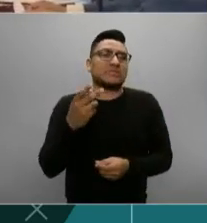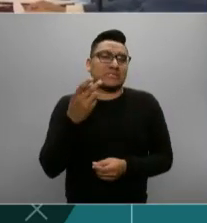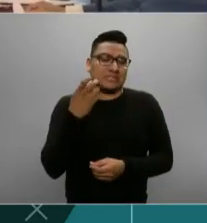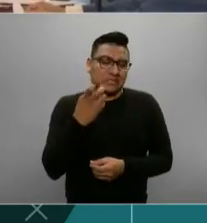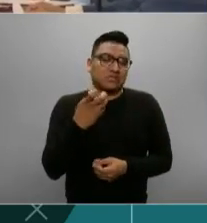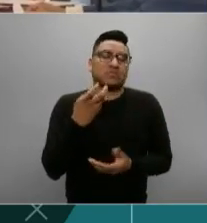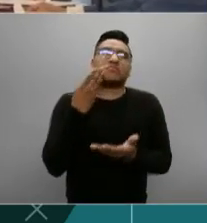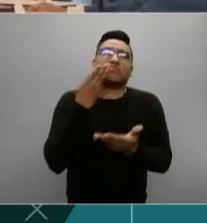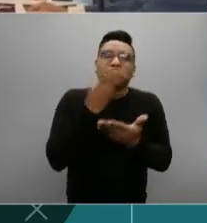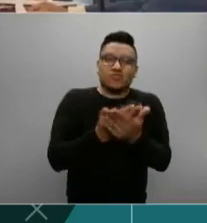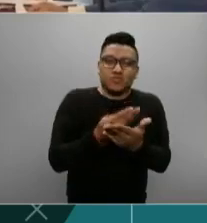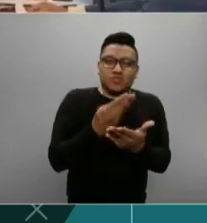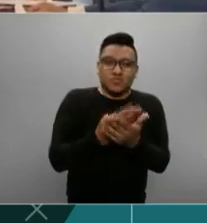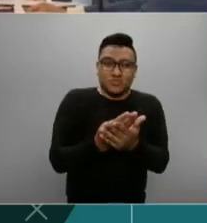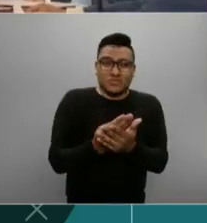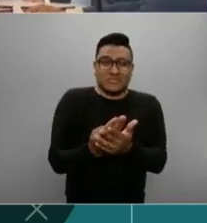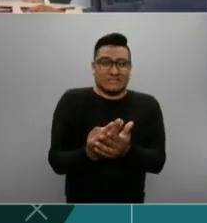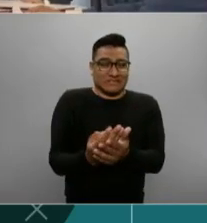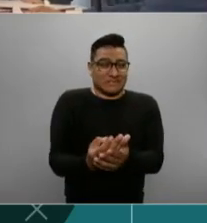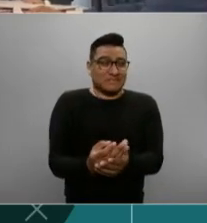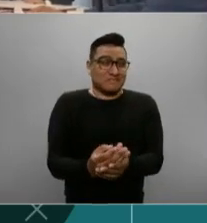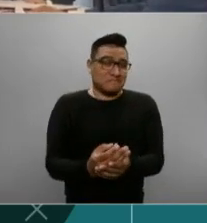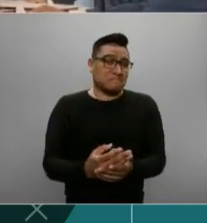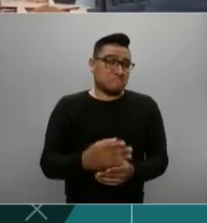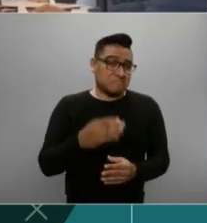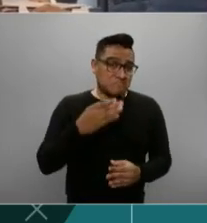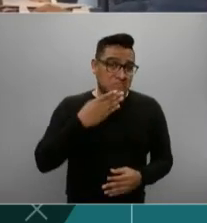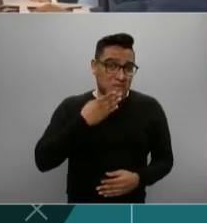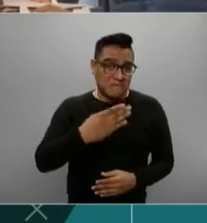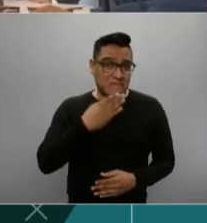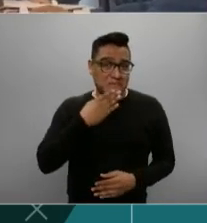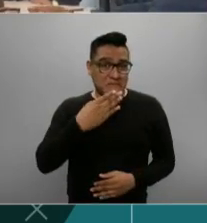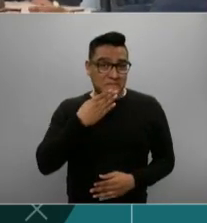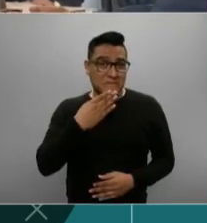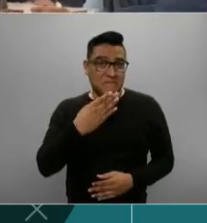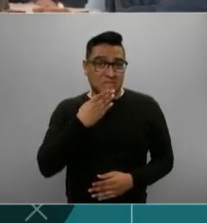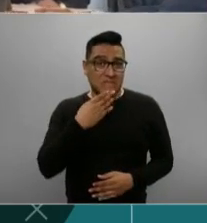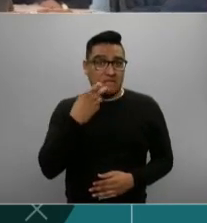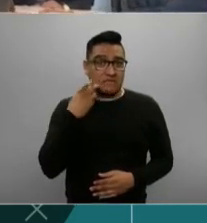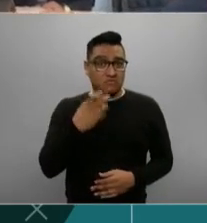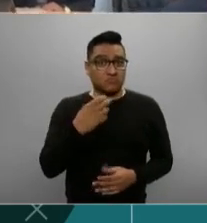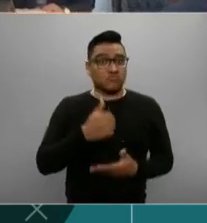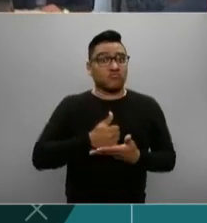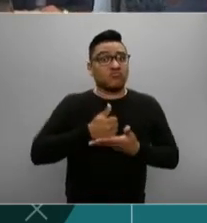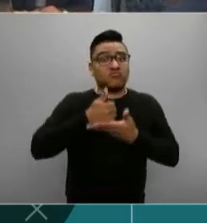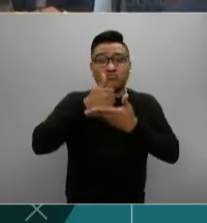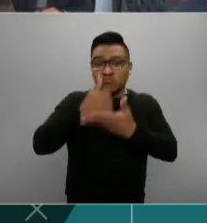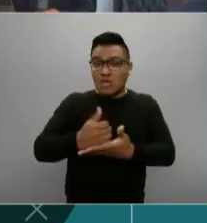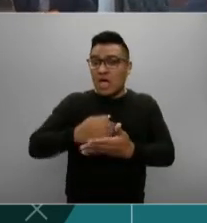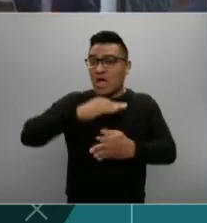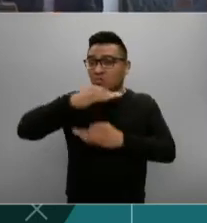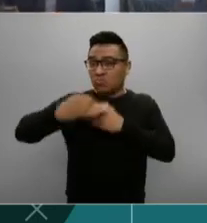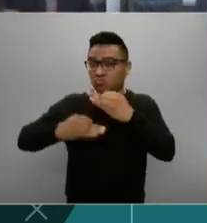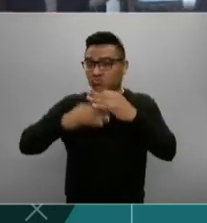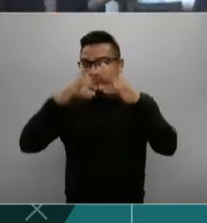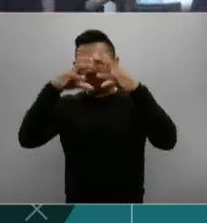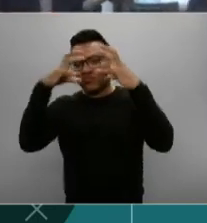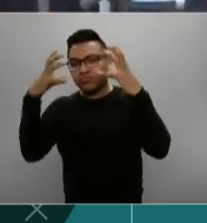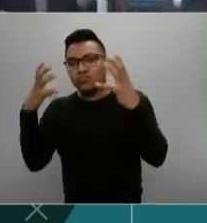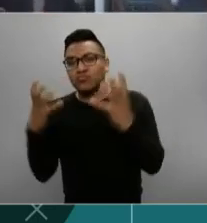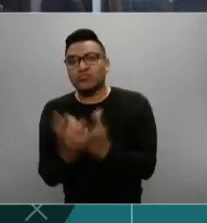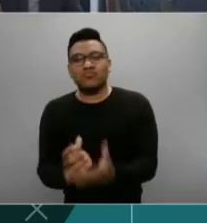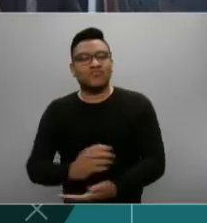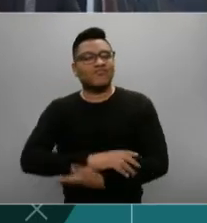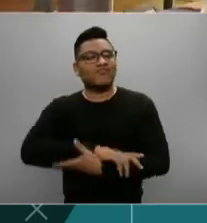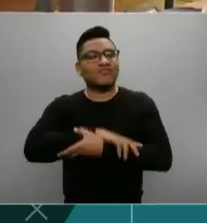visionaria, y que a todos nos conviene en un esquema ideal, que sería el de un mundo más solidario